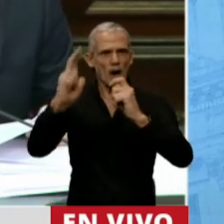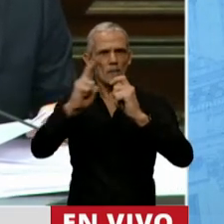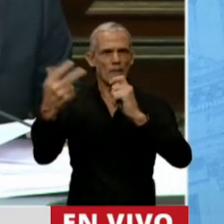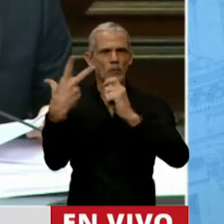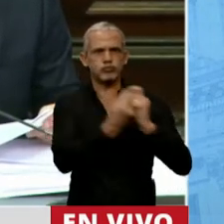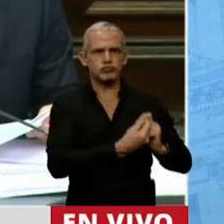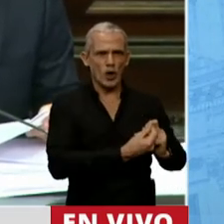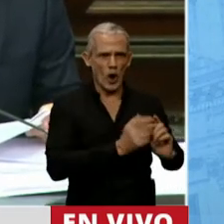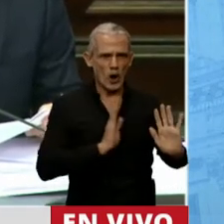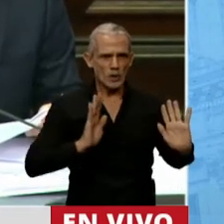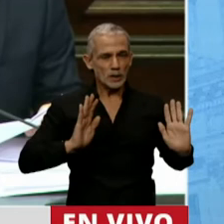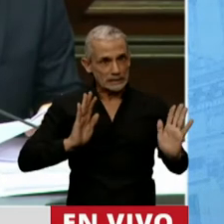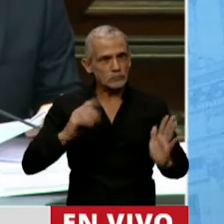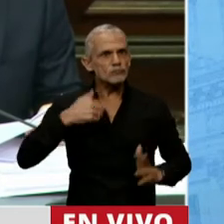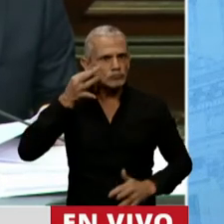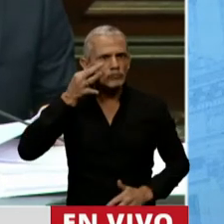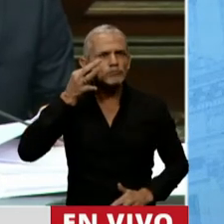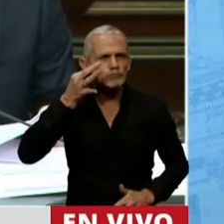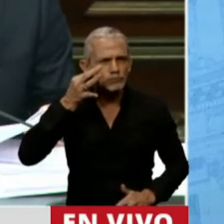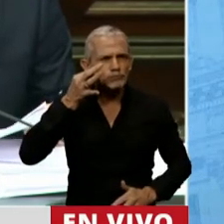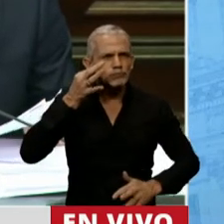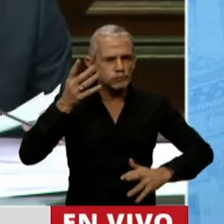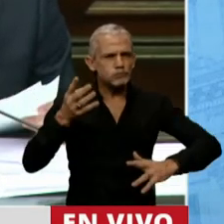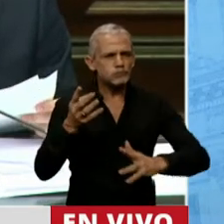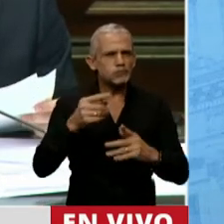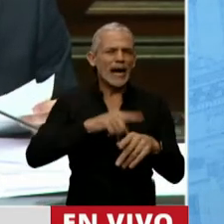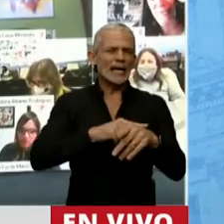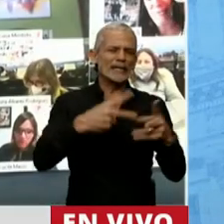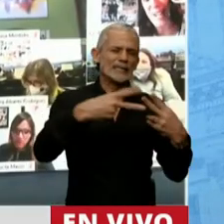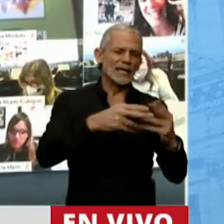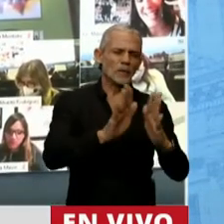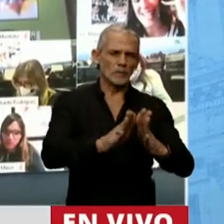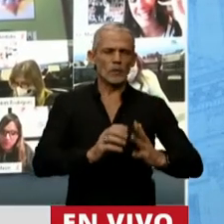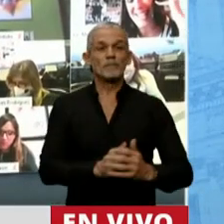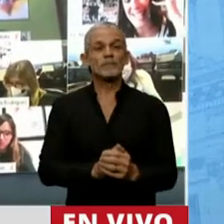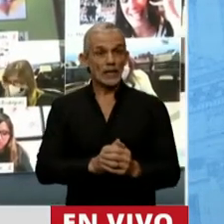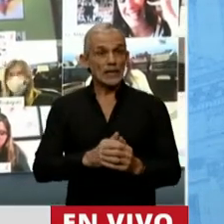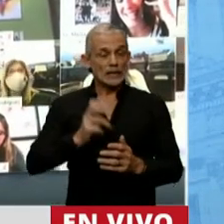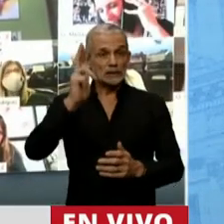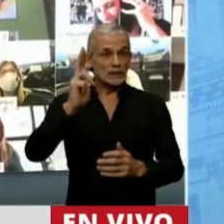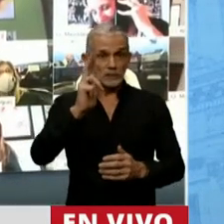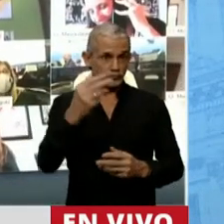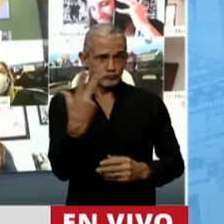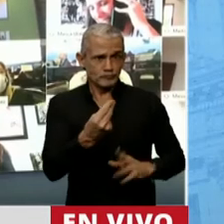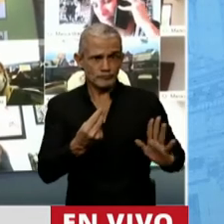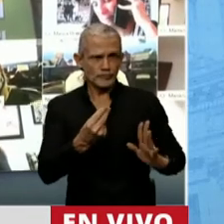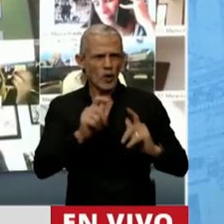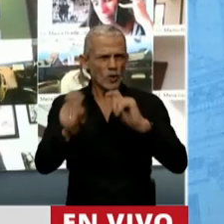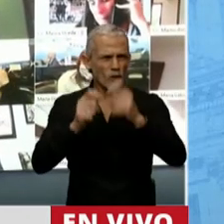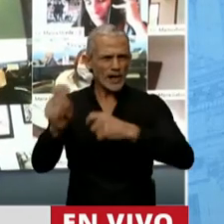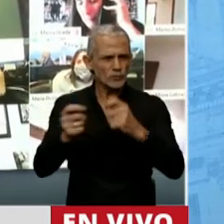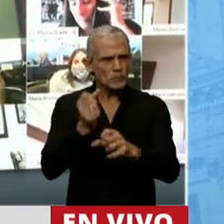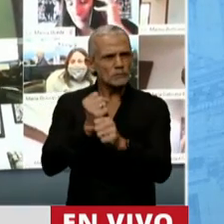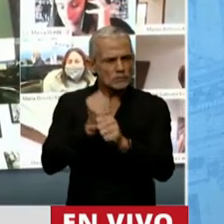rechazo. me consta toda la... Diputada, si puede ir redondeando. Me consta el enorme